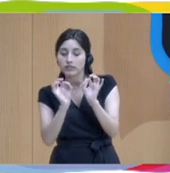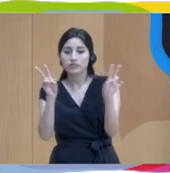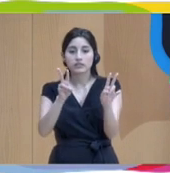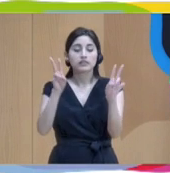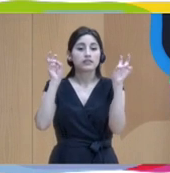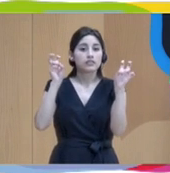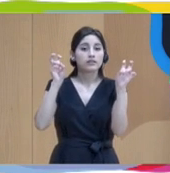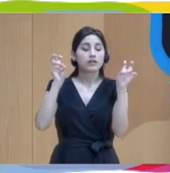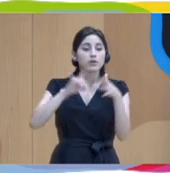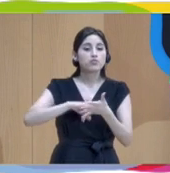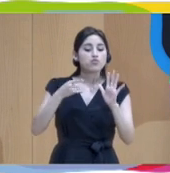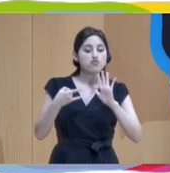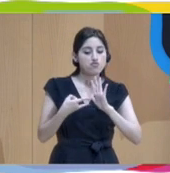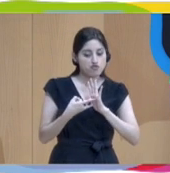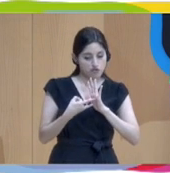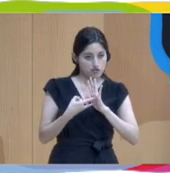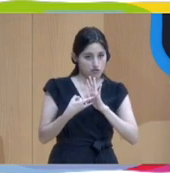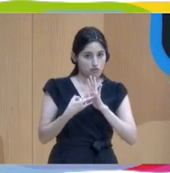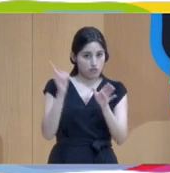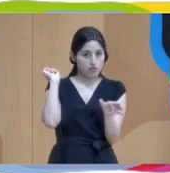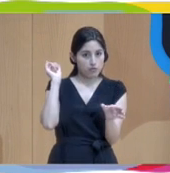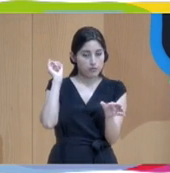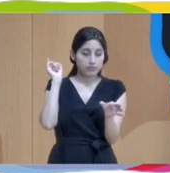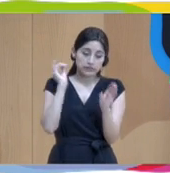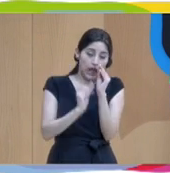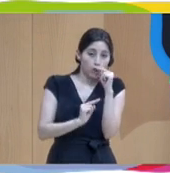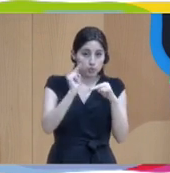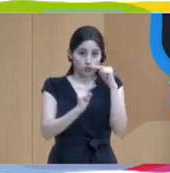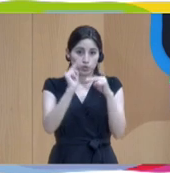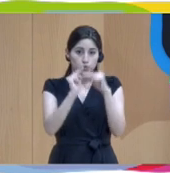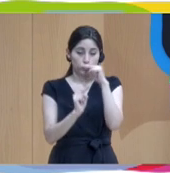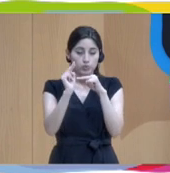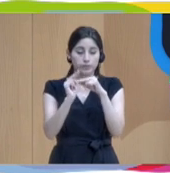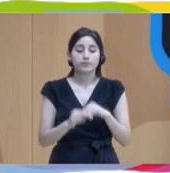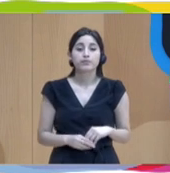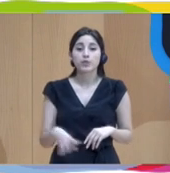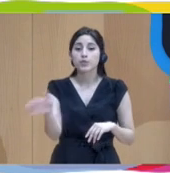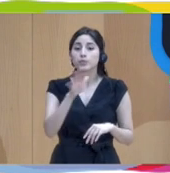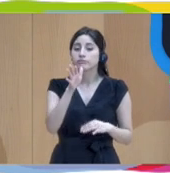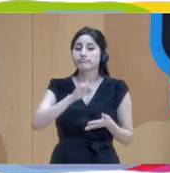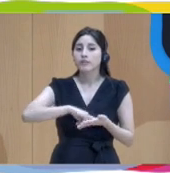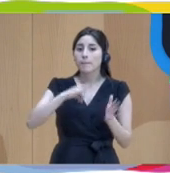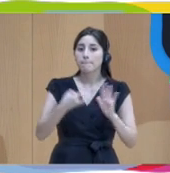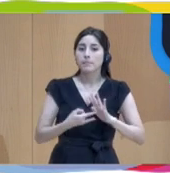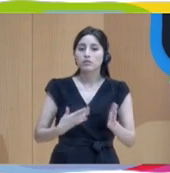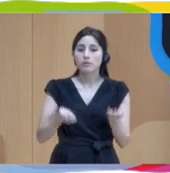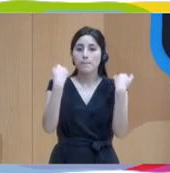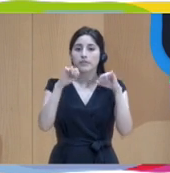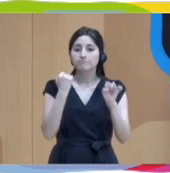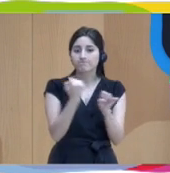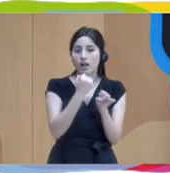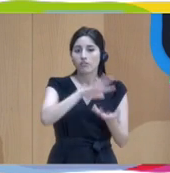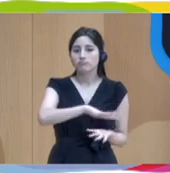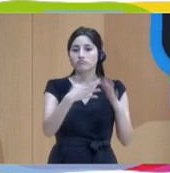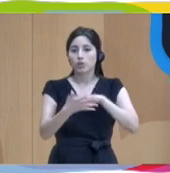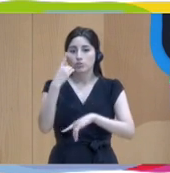proyecto en su favor. Por tanto, se deben implementar métodos y prácticas de trabajo que favorezcan